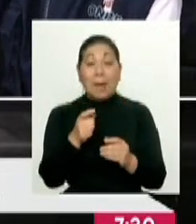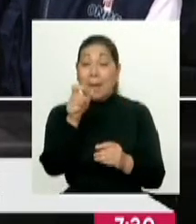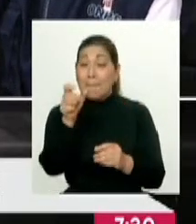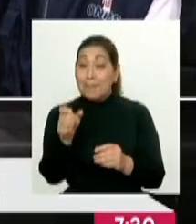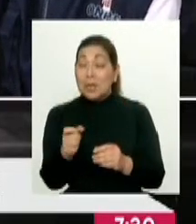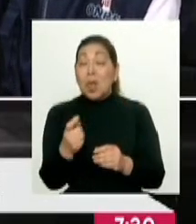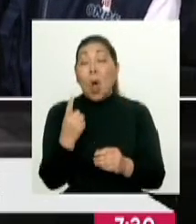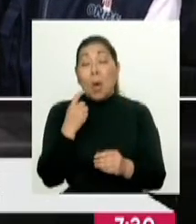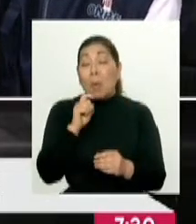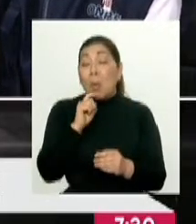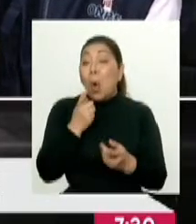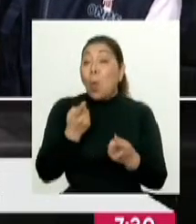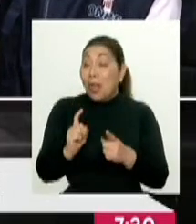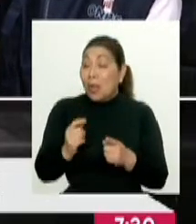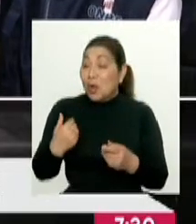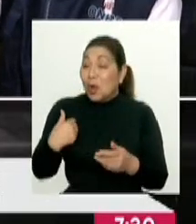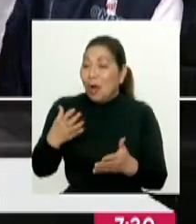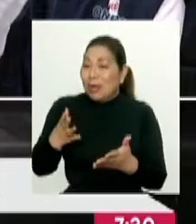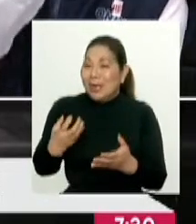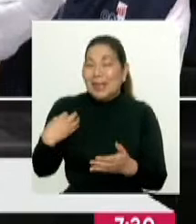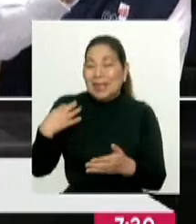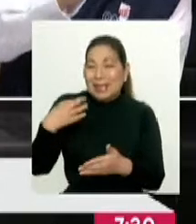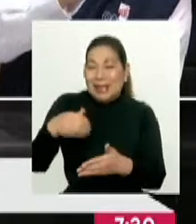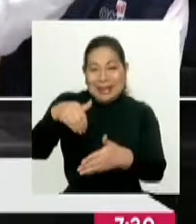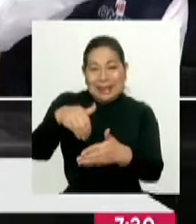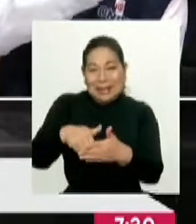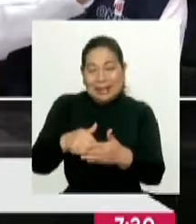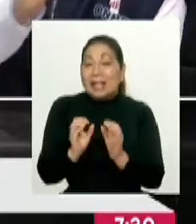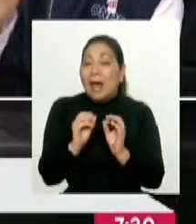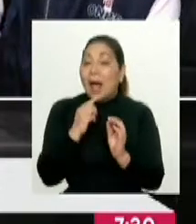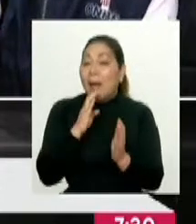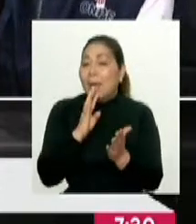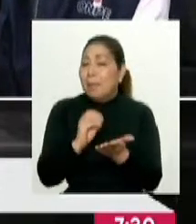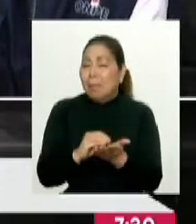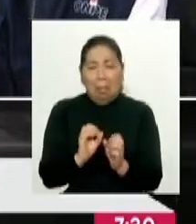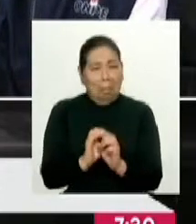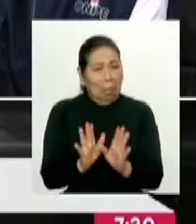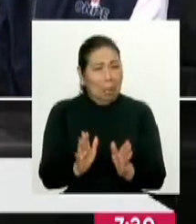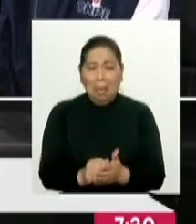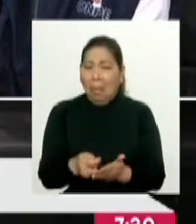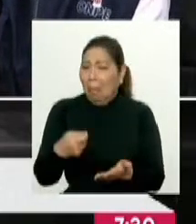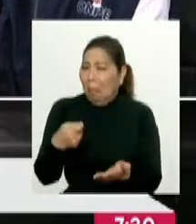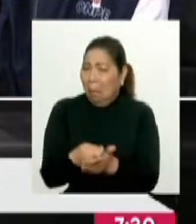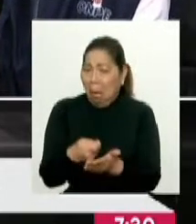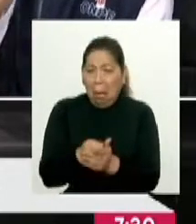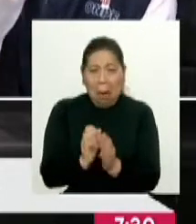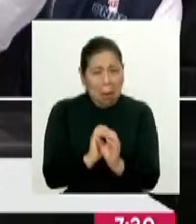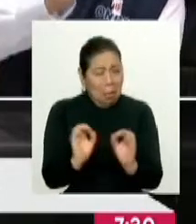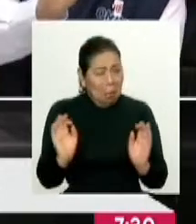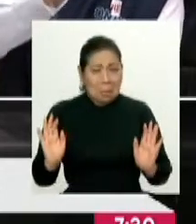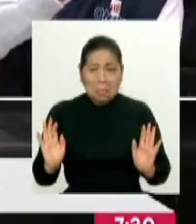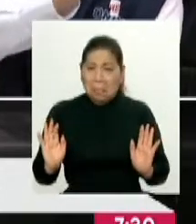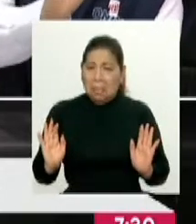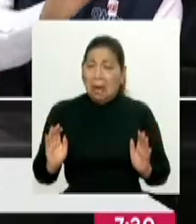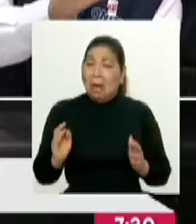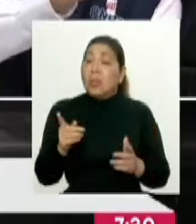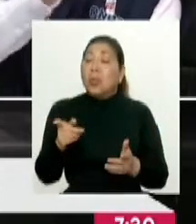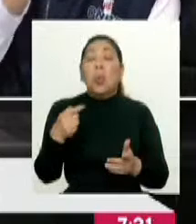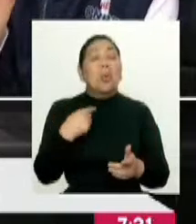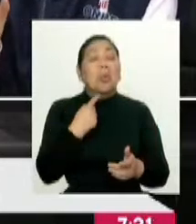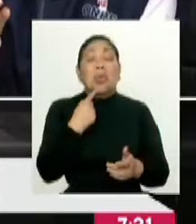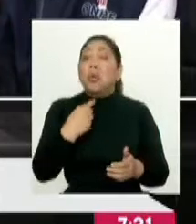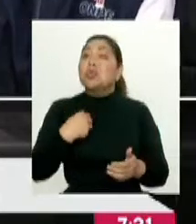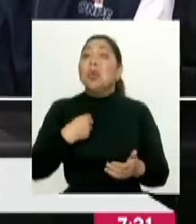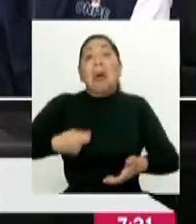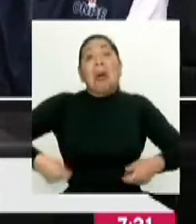candidato y a la candidata para poder tener claridad en el sentido. Si no tuve ningún aporte o ingreso en la campaña, finalmente cero,